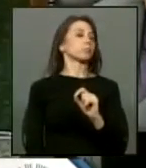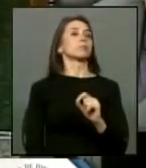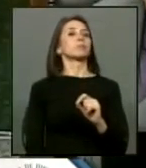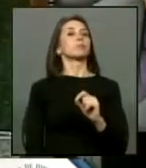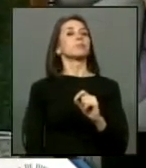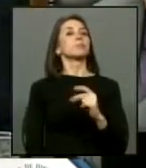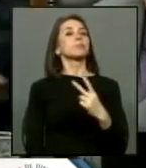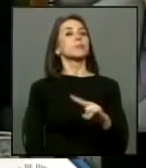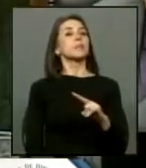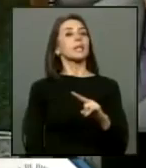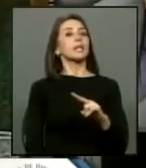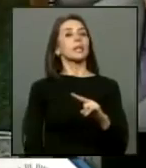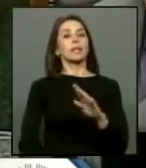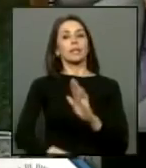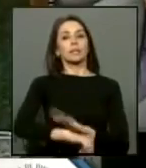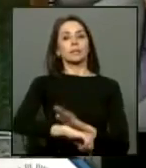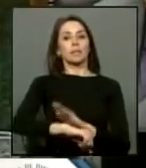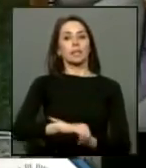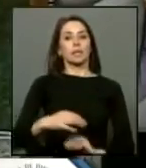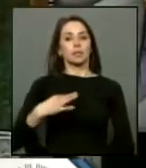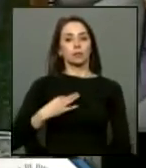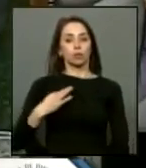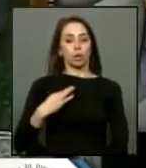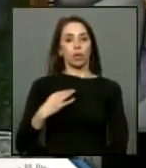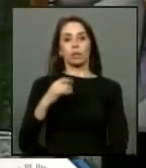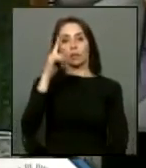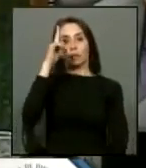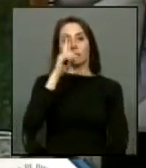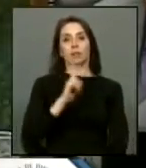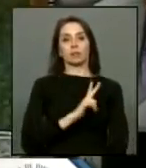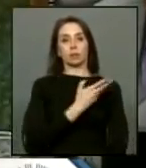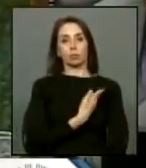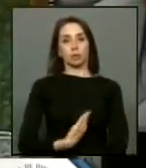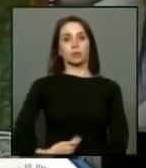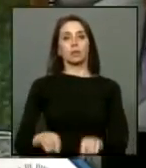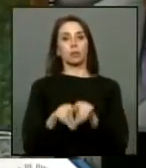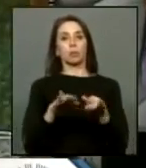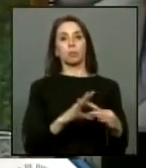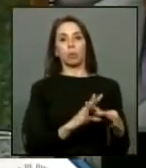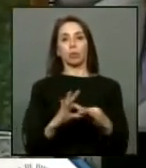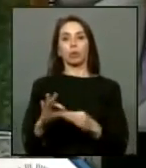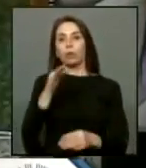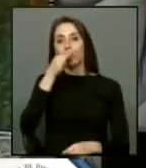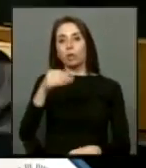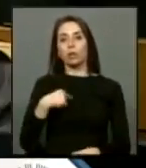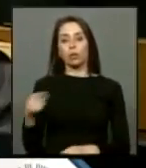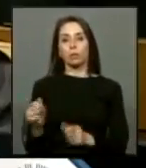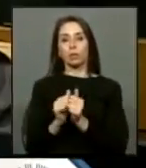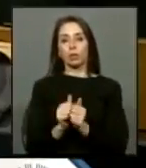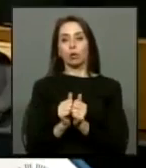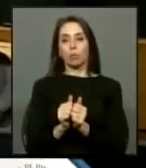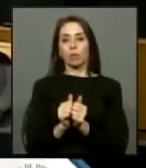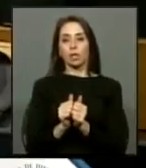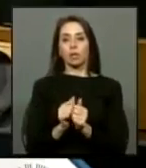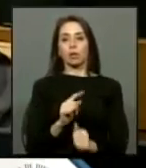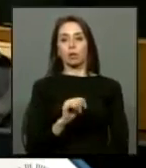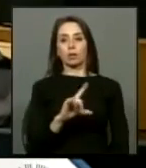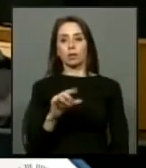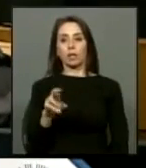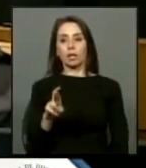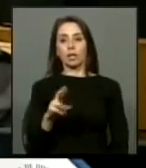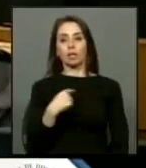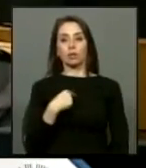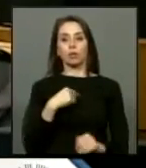ciudadana de la izquierda que tiene la palabra por las mismas razones que ha expresado mi colega y compañero Guillermo telier